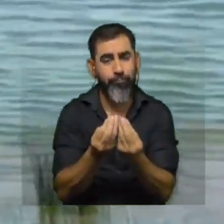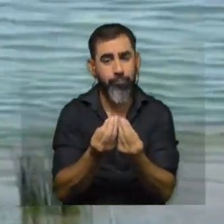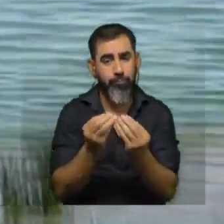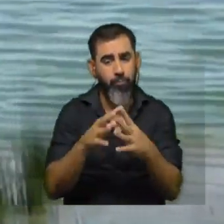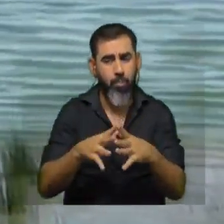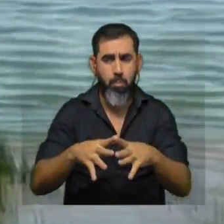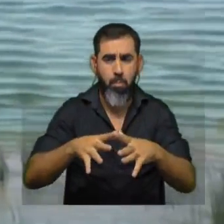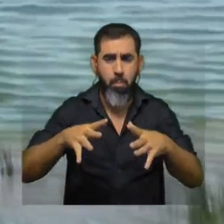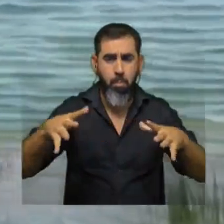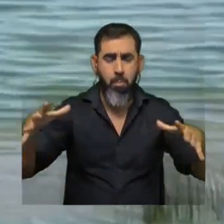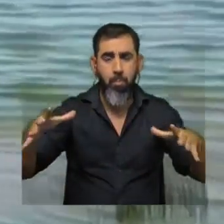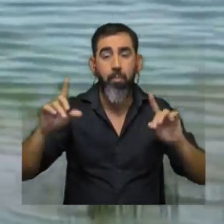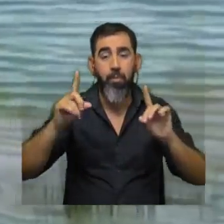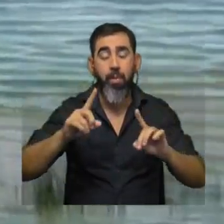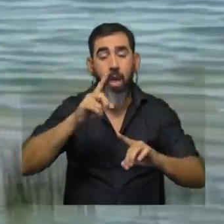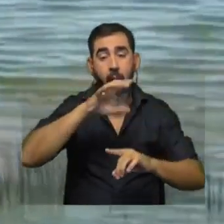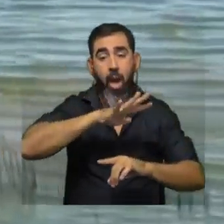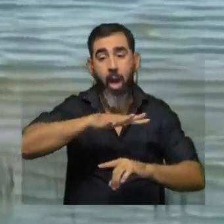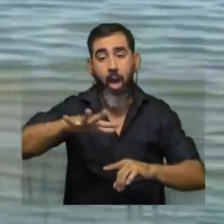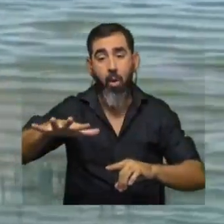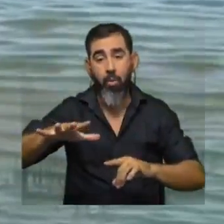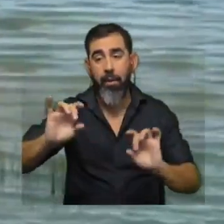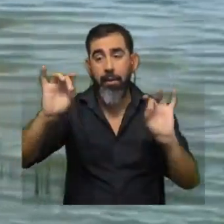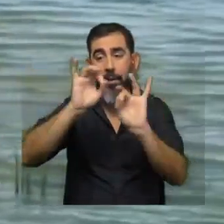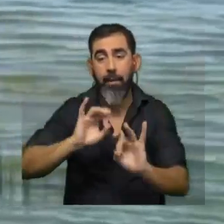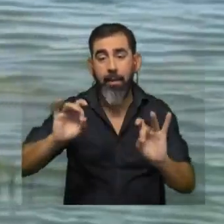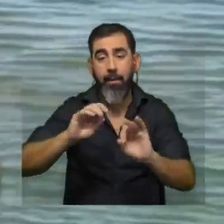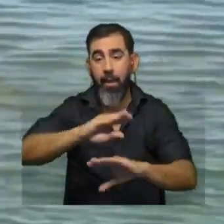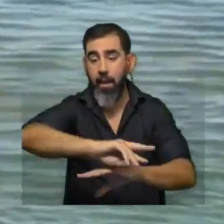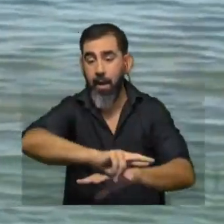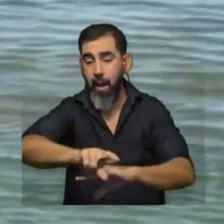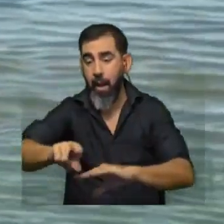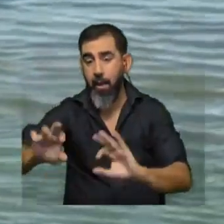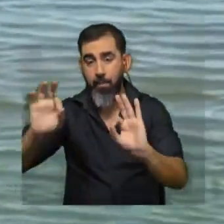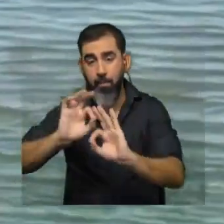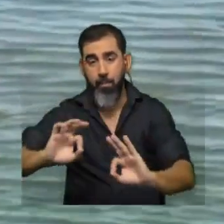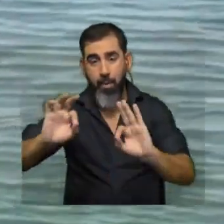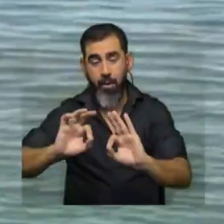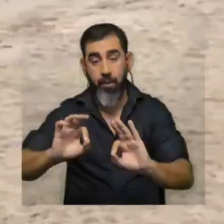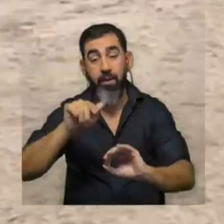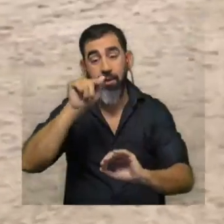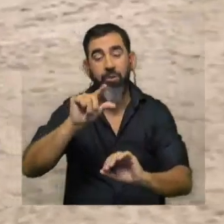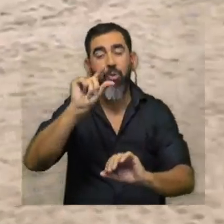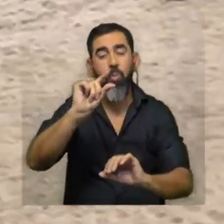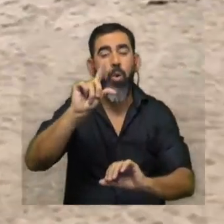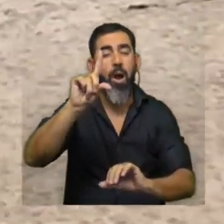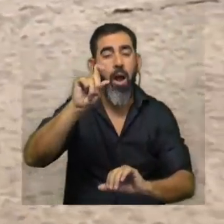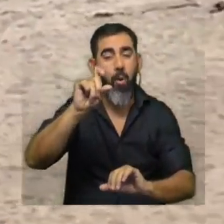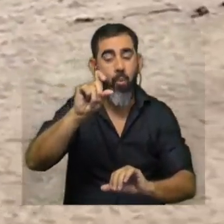muy elevadas en el interior del estuario sin tocar la costa. Eso pasa cuando hay poca agua.